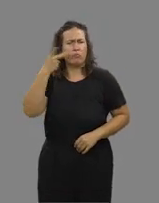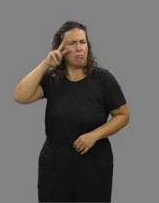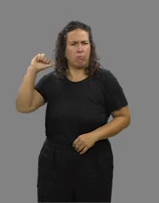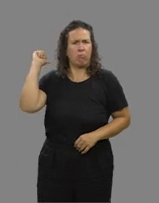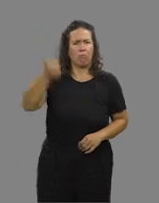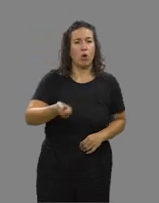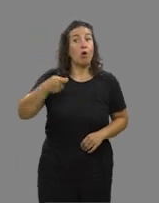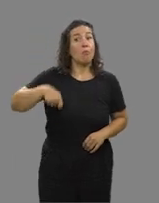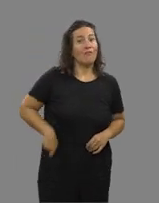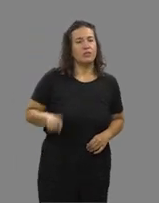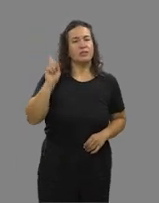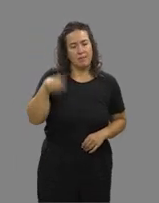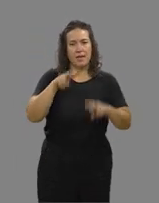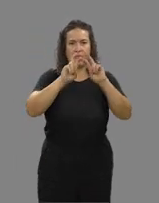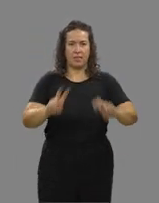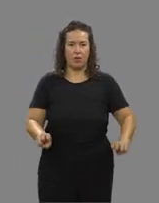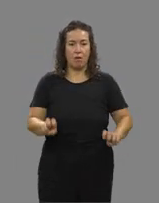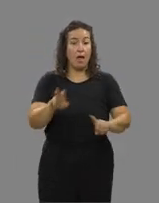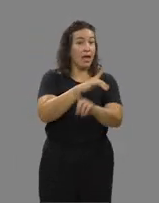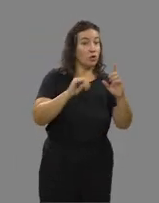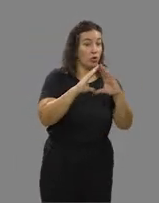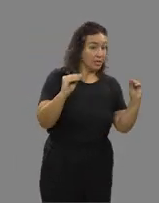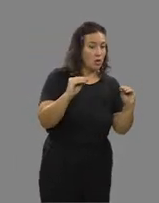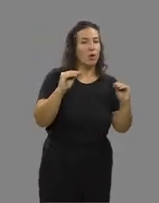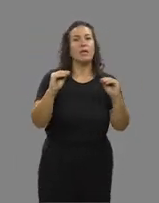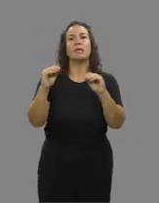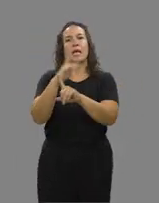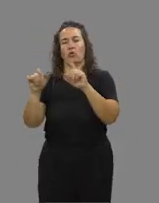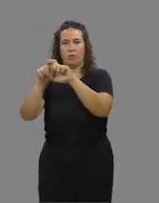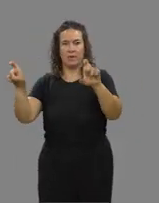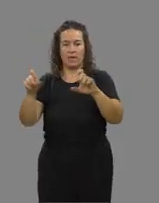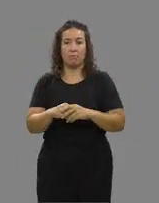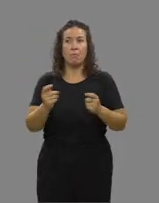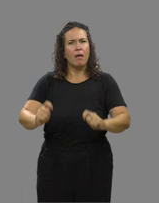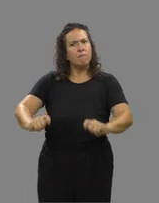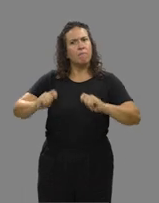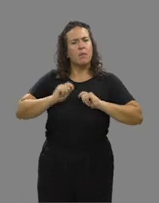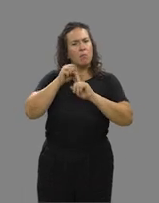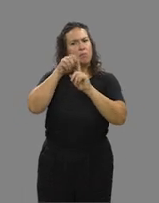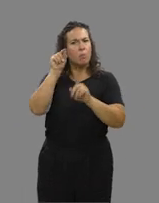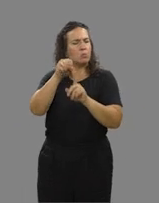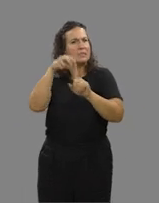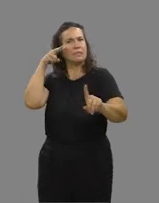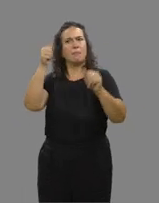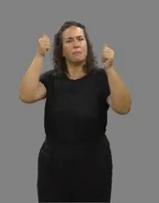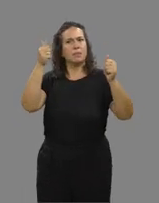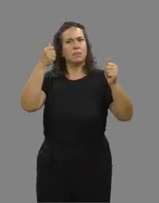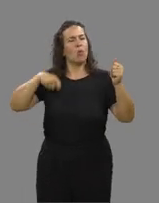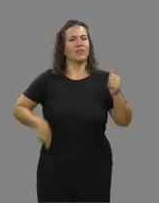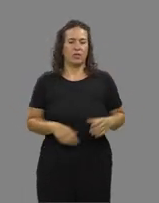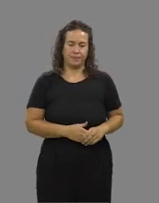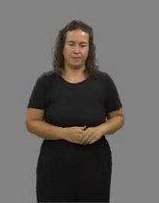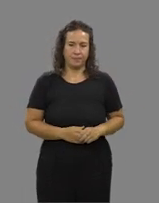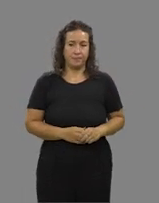con amplia experiencia profesional investigadora, tanto del entorno universitario como del entorno empresarial, ofreciendo una visión del marketing profesionalizada.